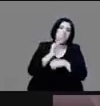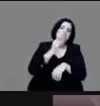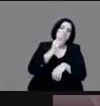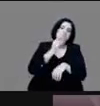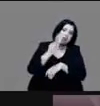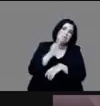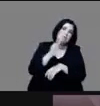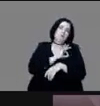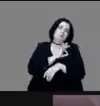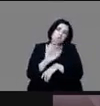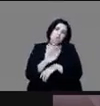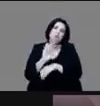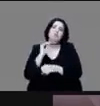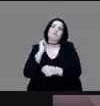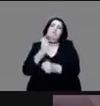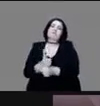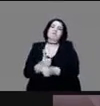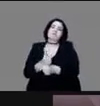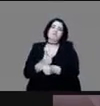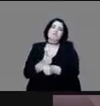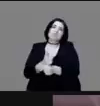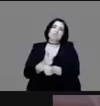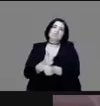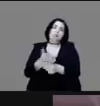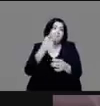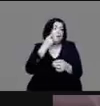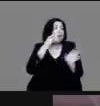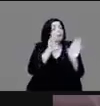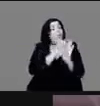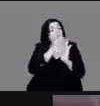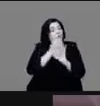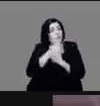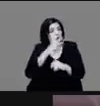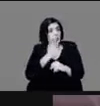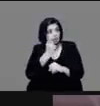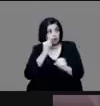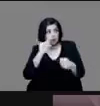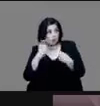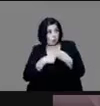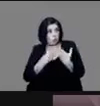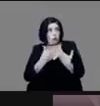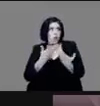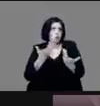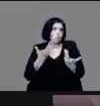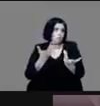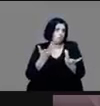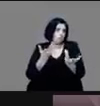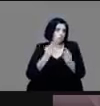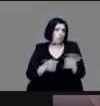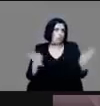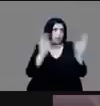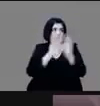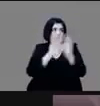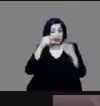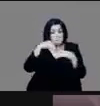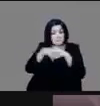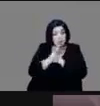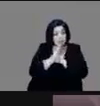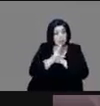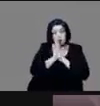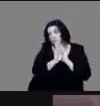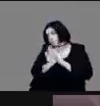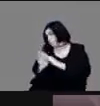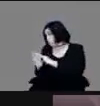ya encontrar fíjate que por ejemplo hay un dato curioso el metro pasa atrás de la